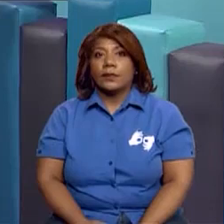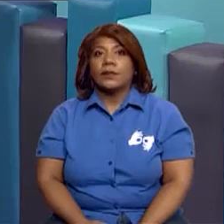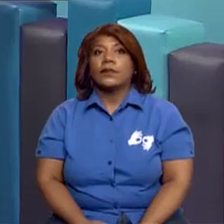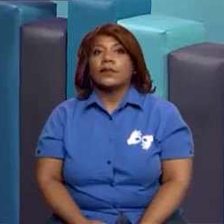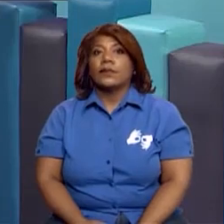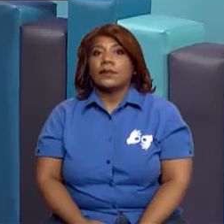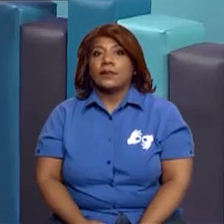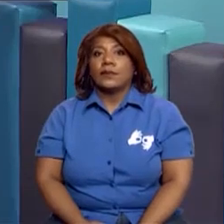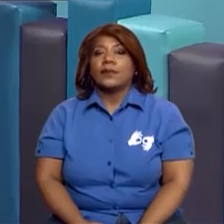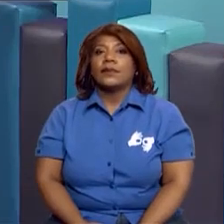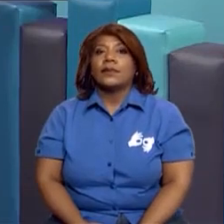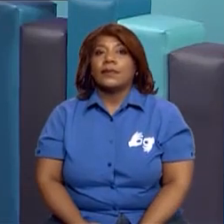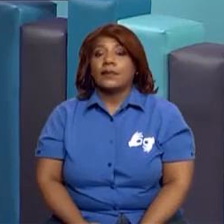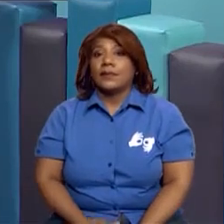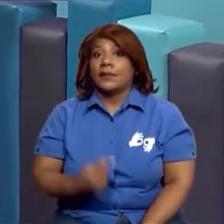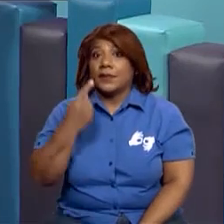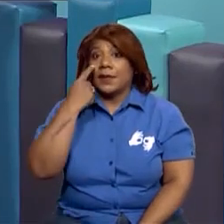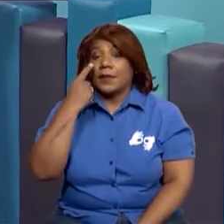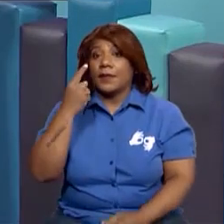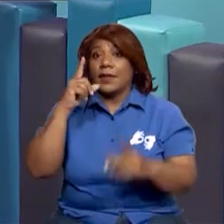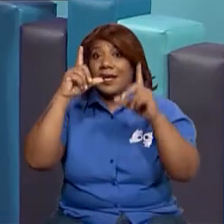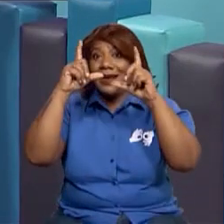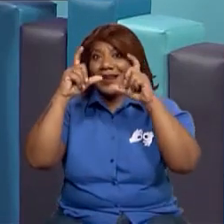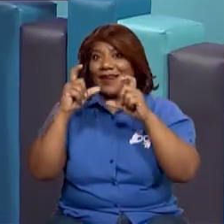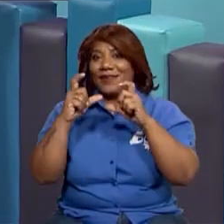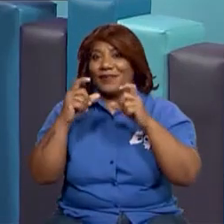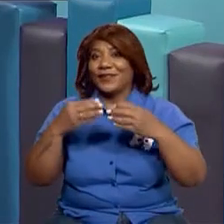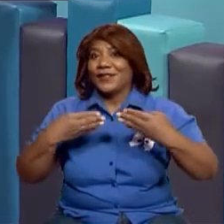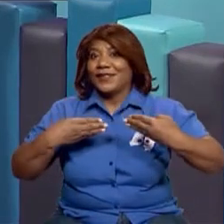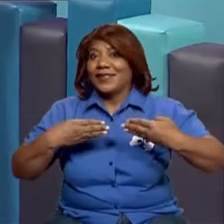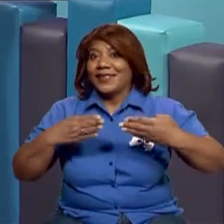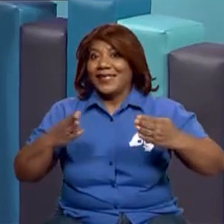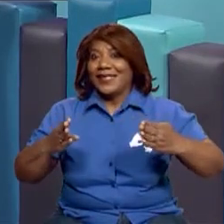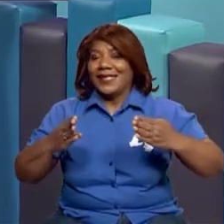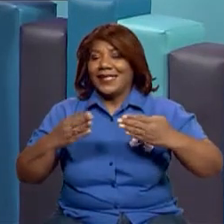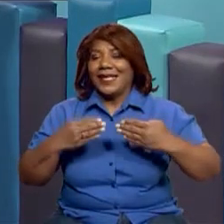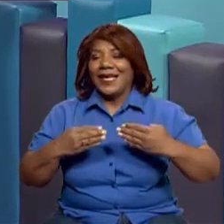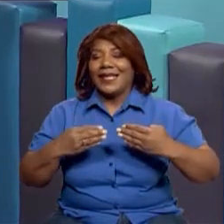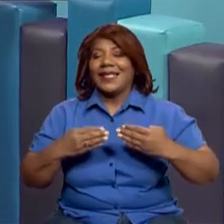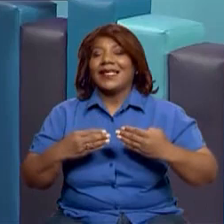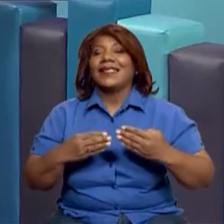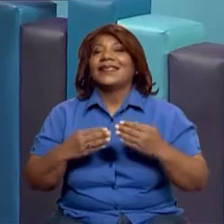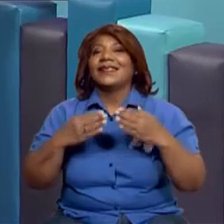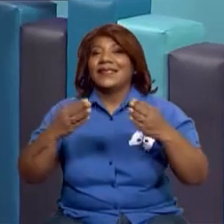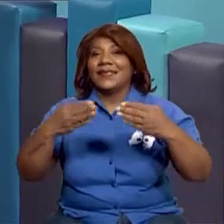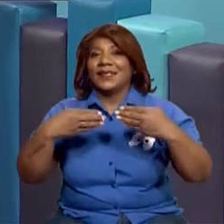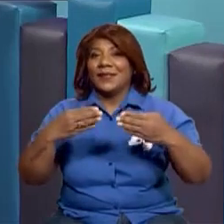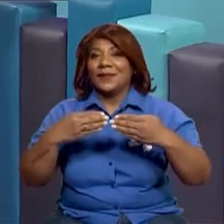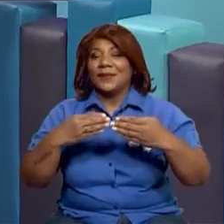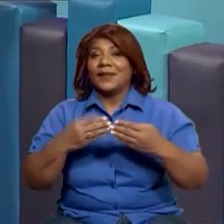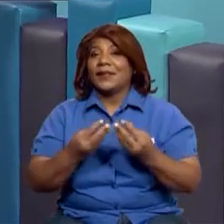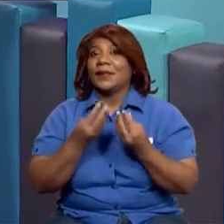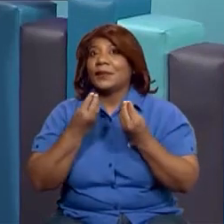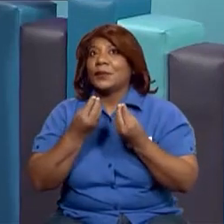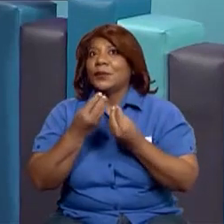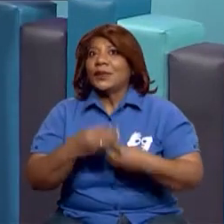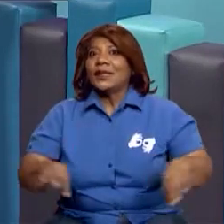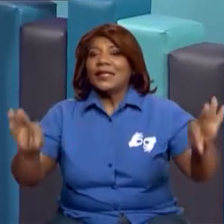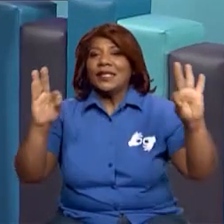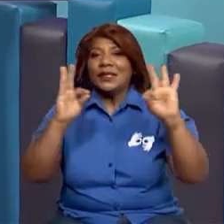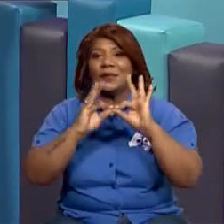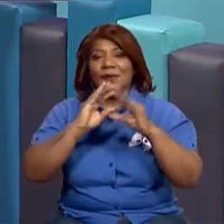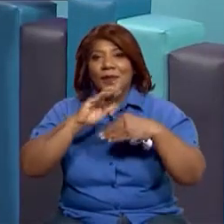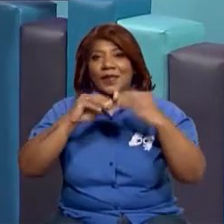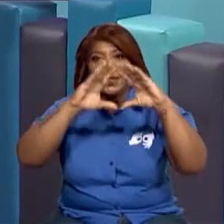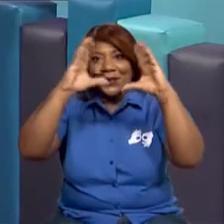¿Correcto? Aquí tenemos una foto. Y recuerda, pues, que el canal de Panamá es de mucha importancia para